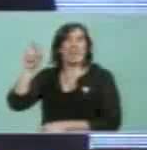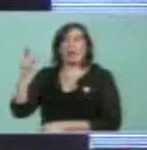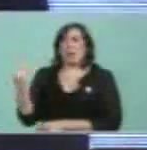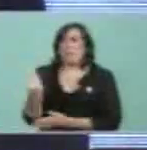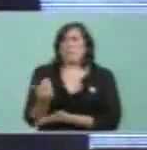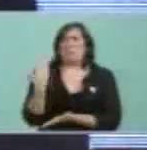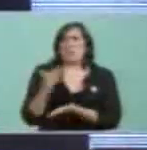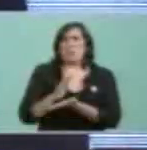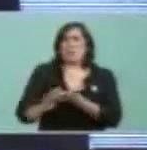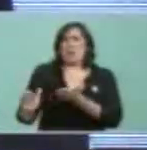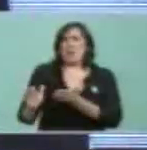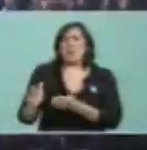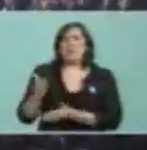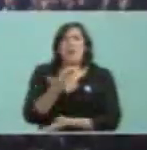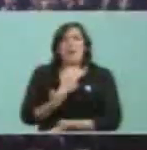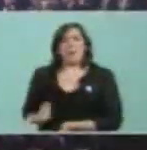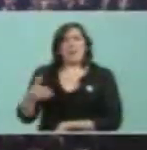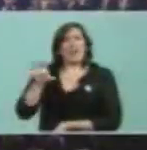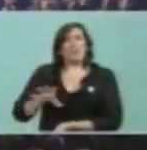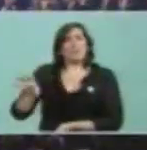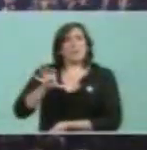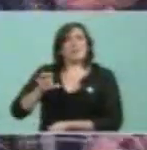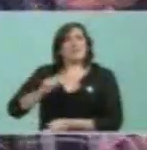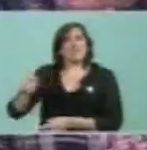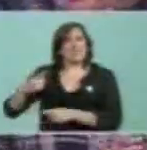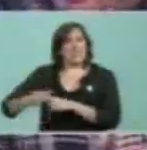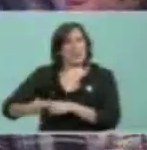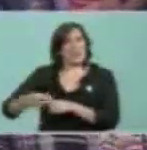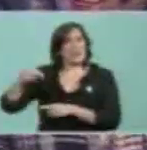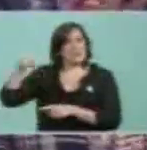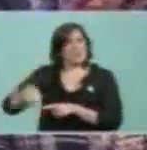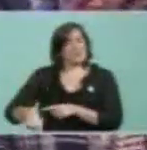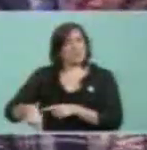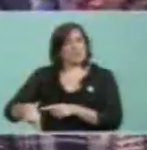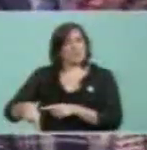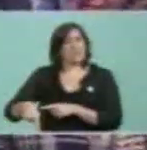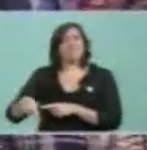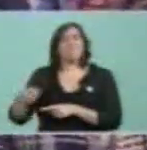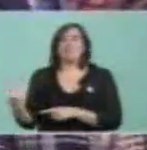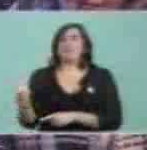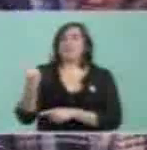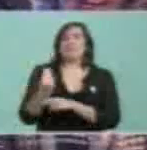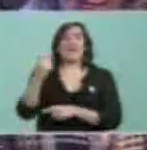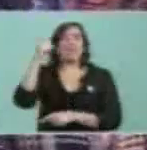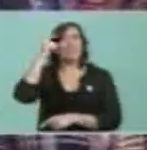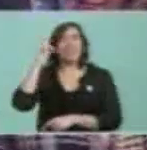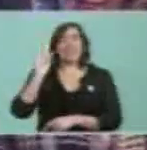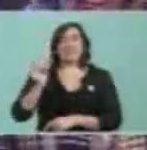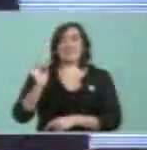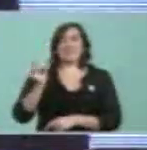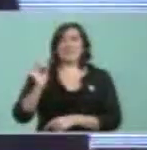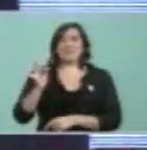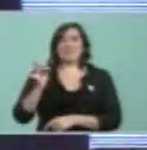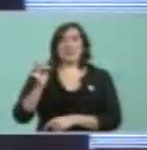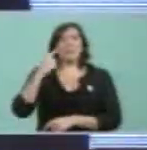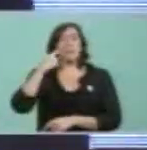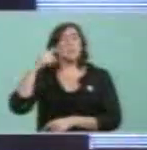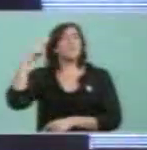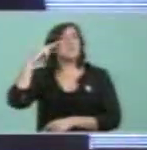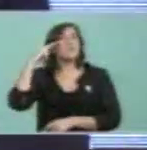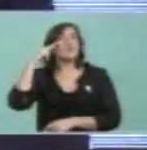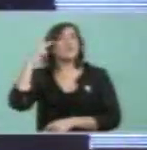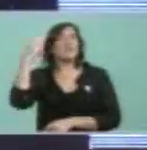electo gobernador en la provincia de Santa Cruz, había asumido el 10 de diciembre de